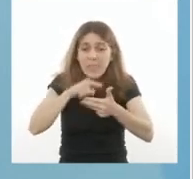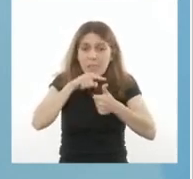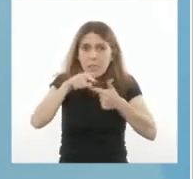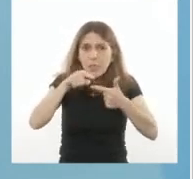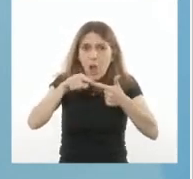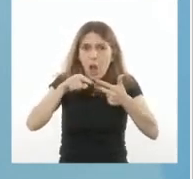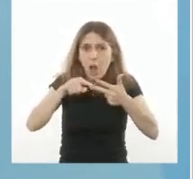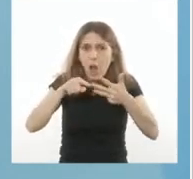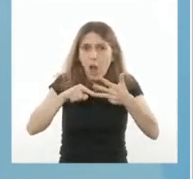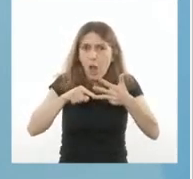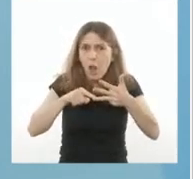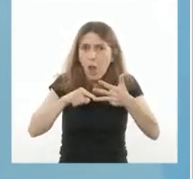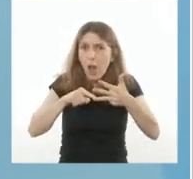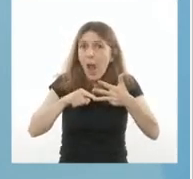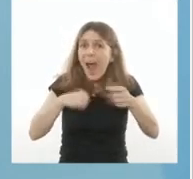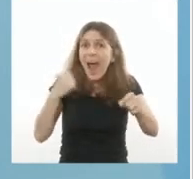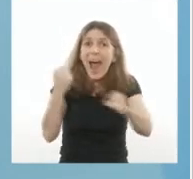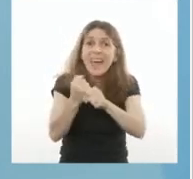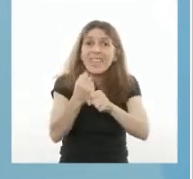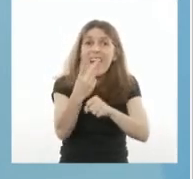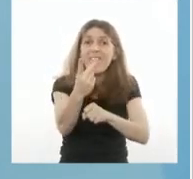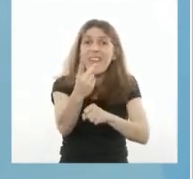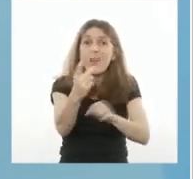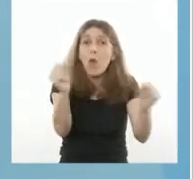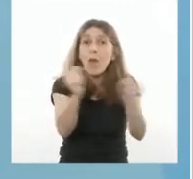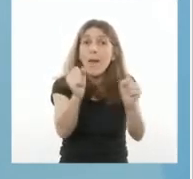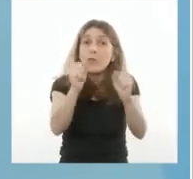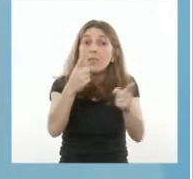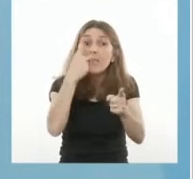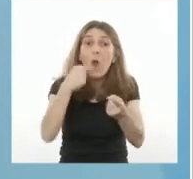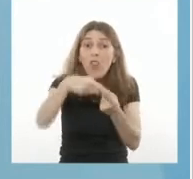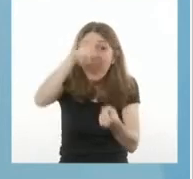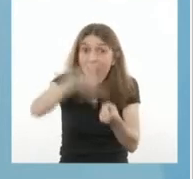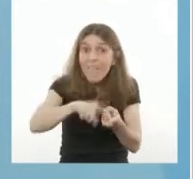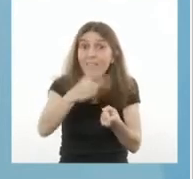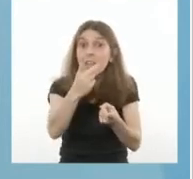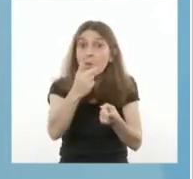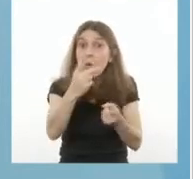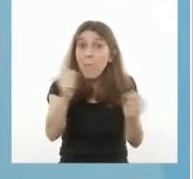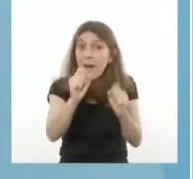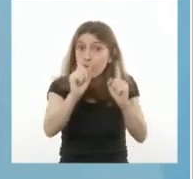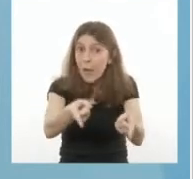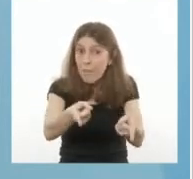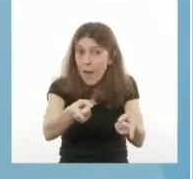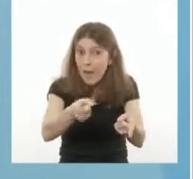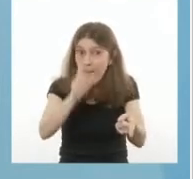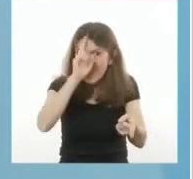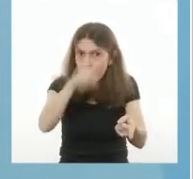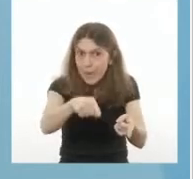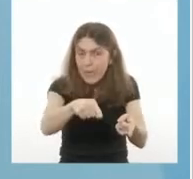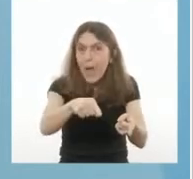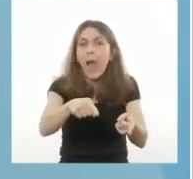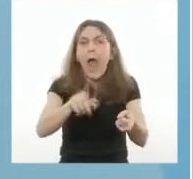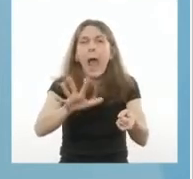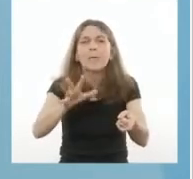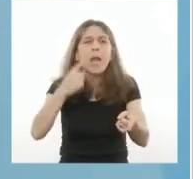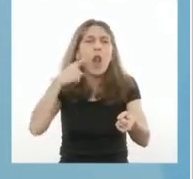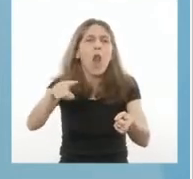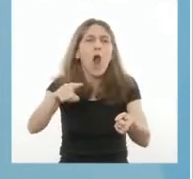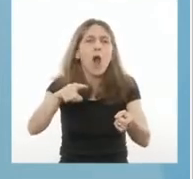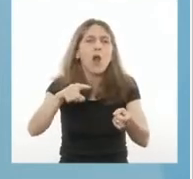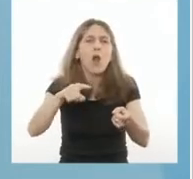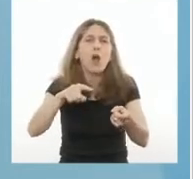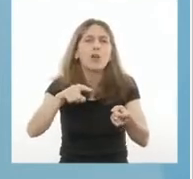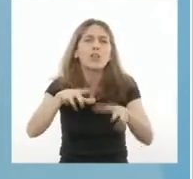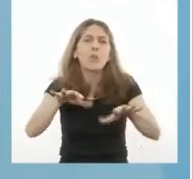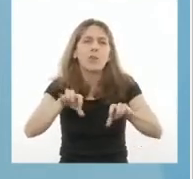estarán vigentes hasta el 21 de mayo inclusive estoy seguro que lograremos los objetivos que nos proponemos. Miren